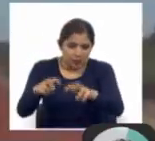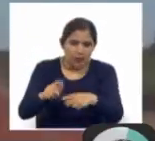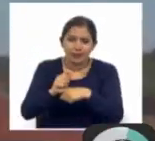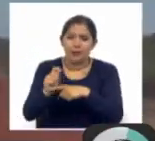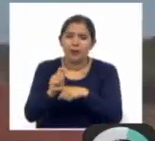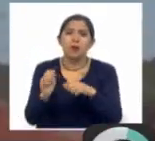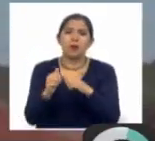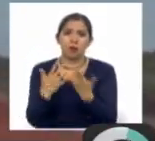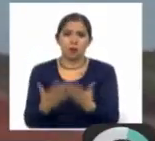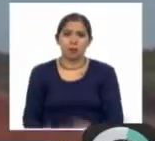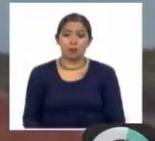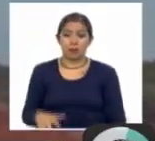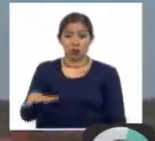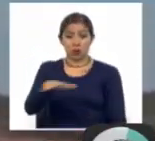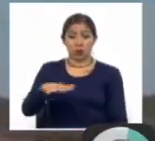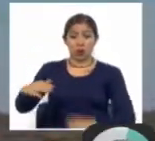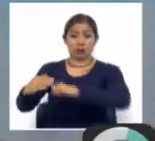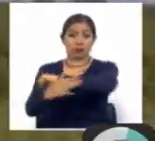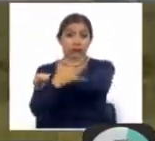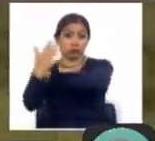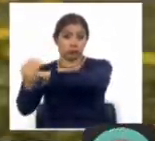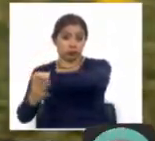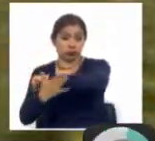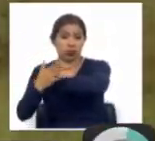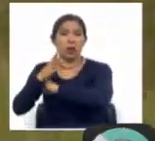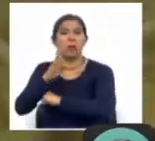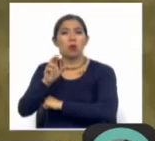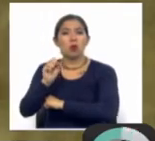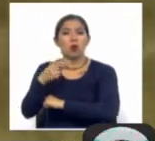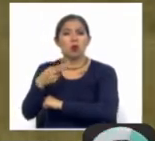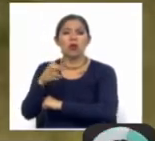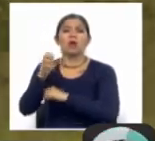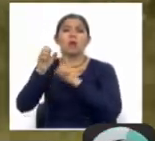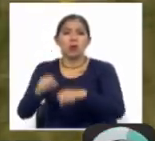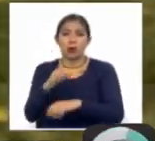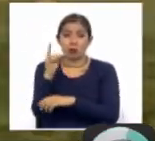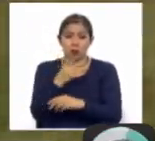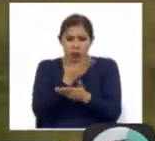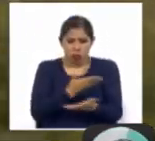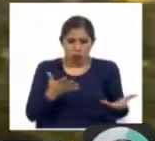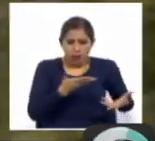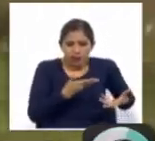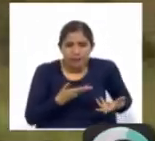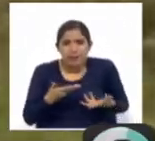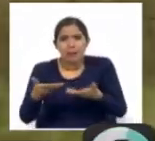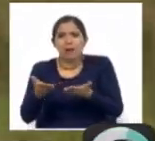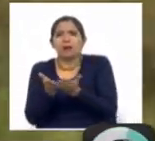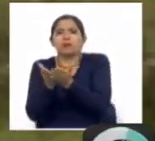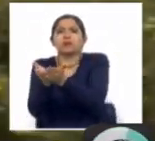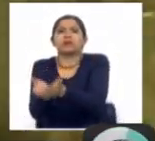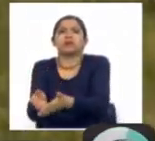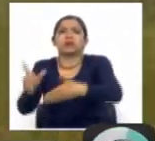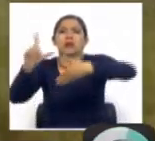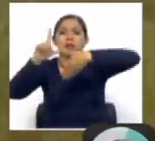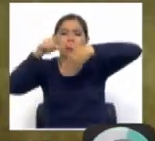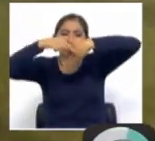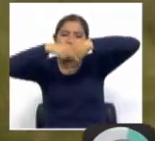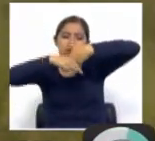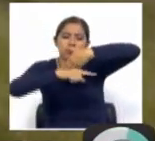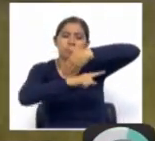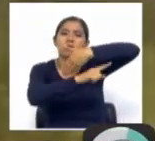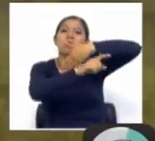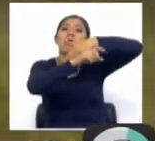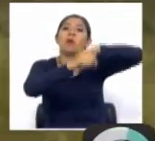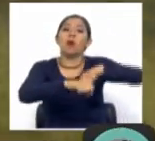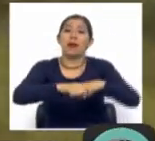Puerto Butch es una alternativa portuaria que permitirá a Bolivia transportar su carga hacia y desde aguas del Atlántico utilizando la hidrovía